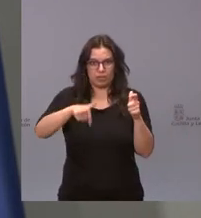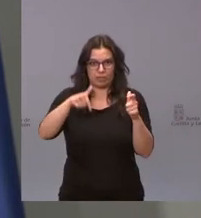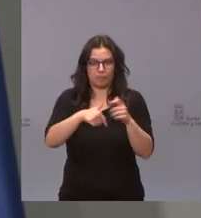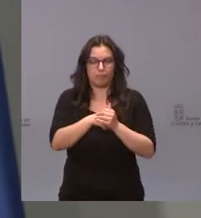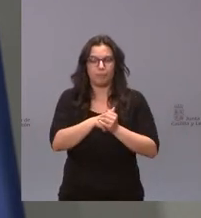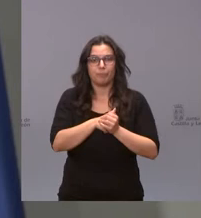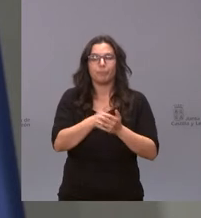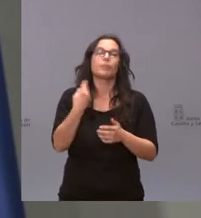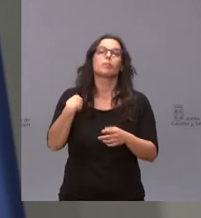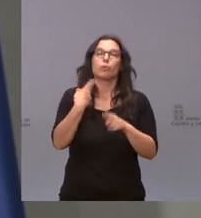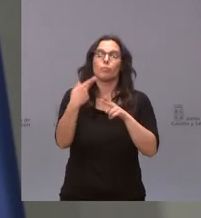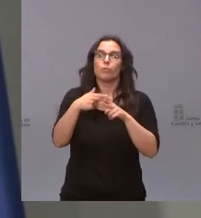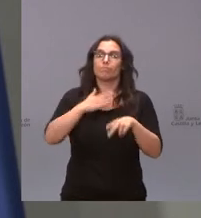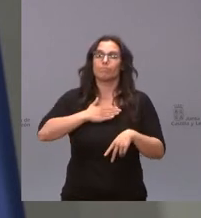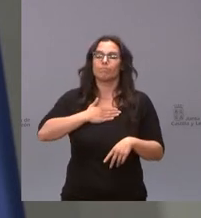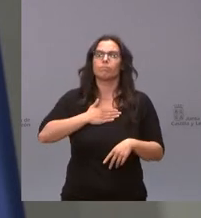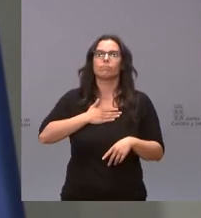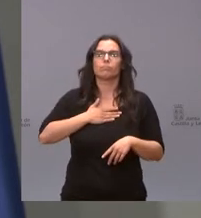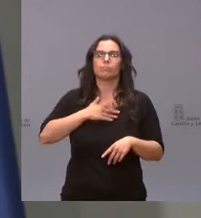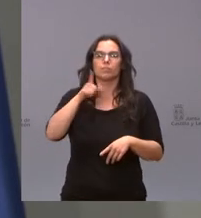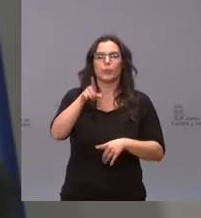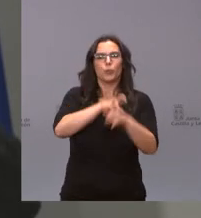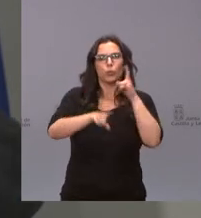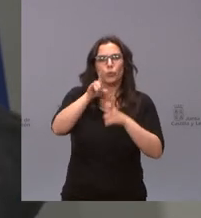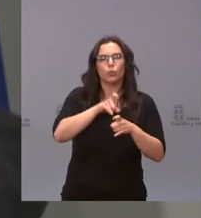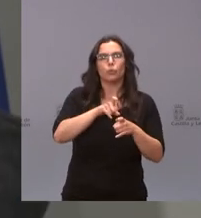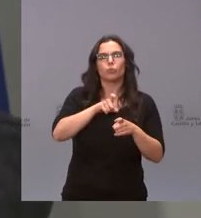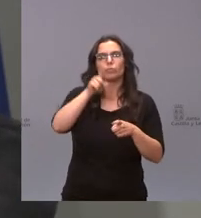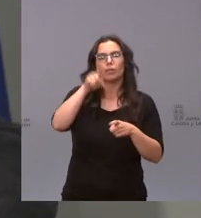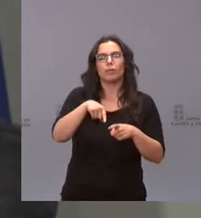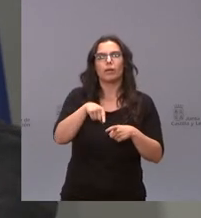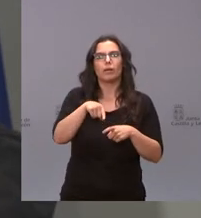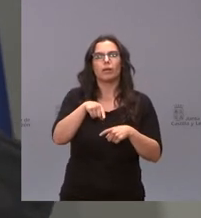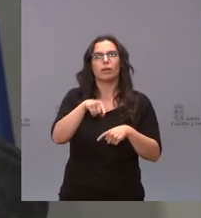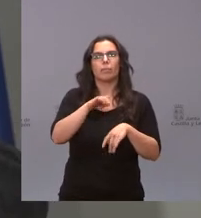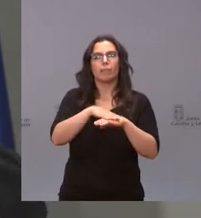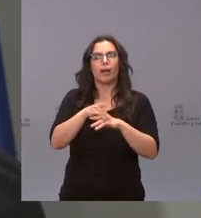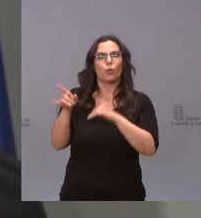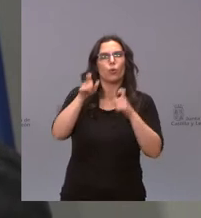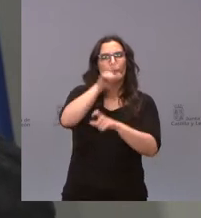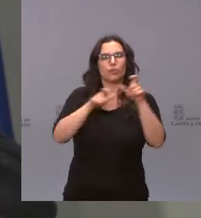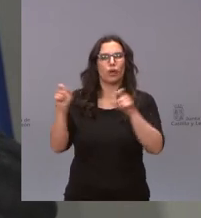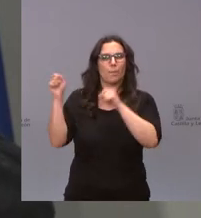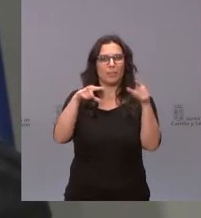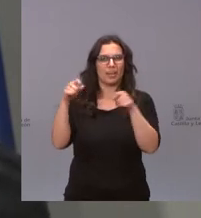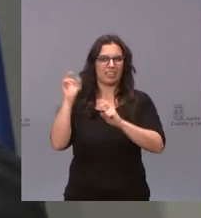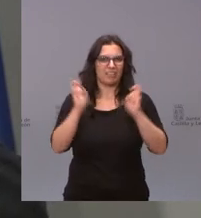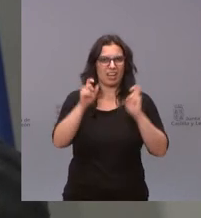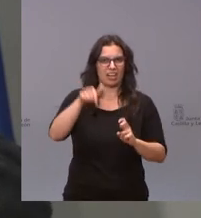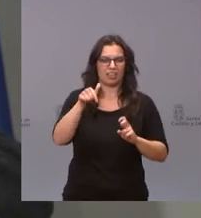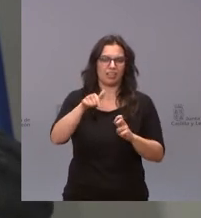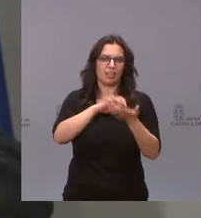una política de repoblación y de atracción también de la población migrante a nuestra comunidad